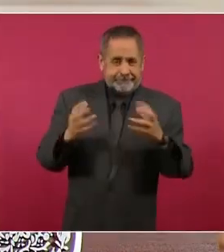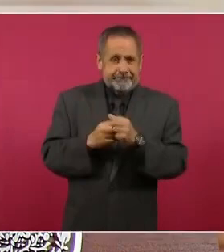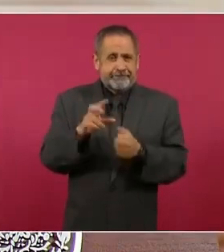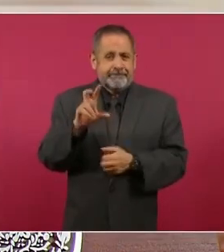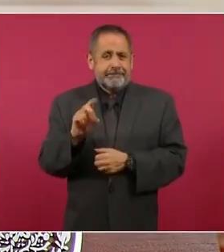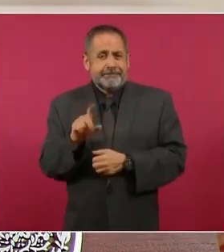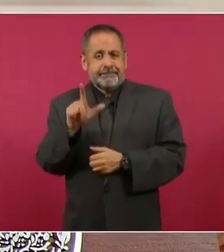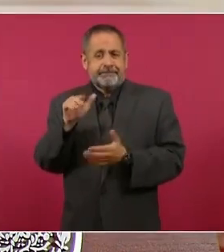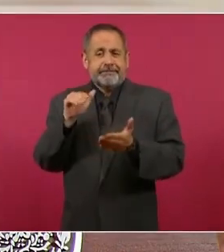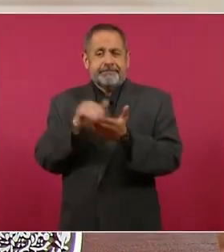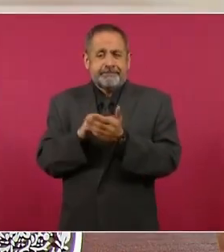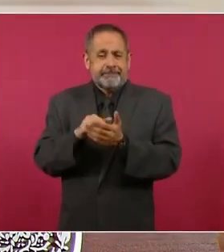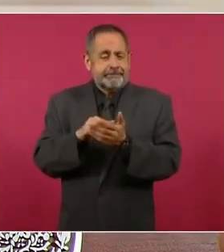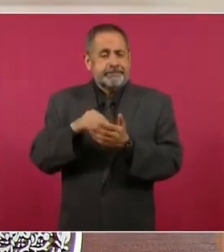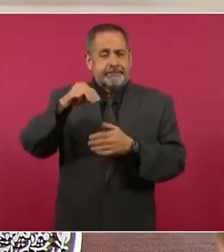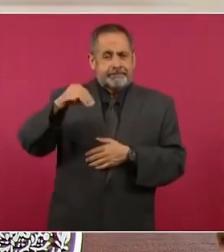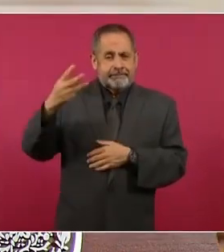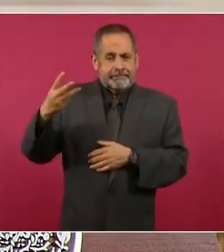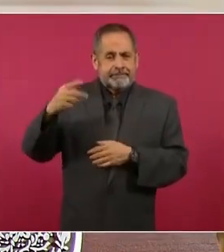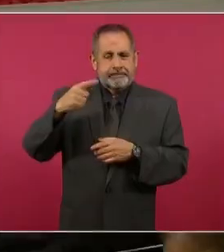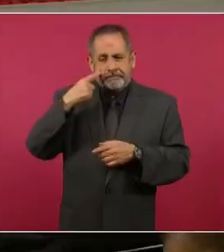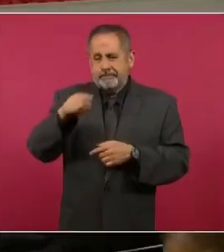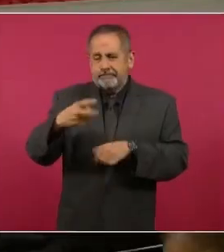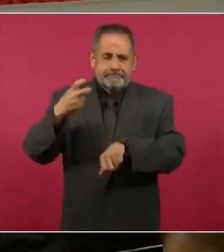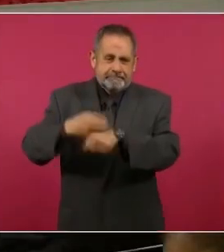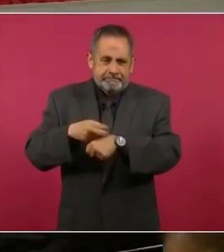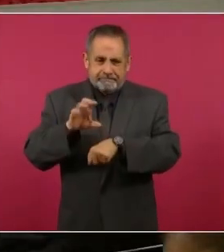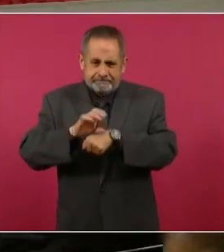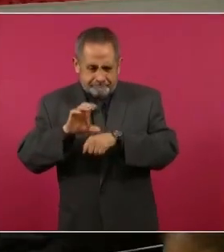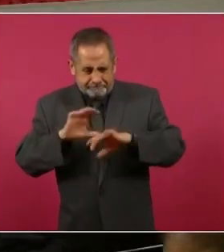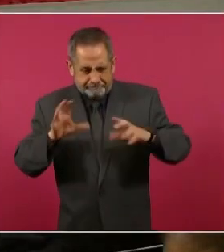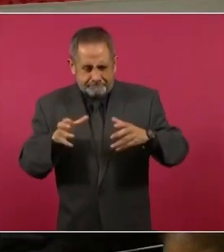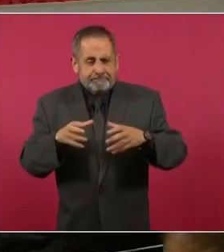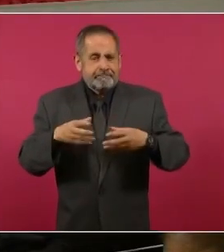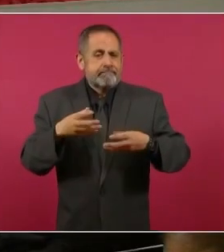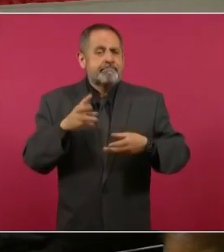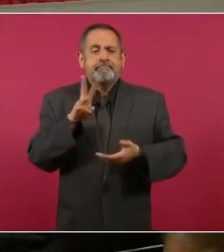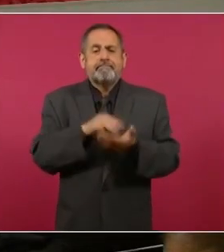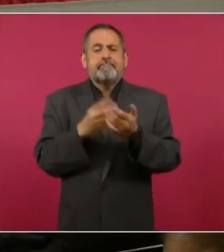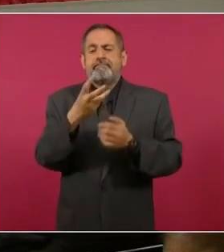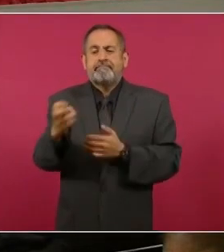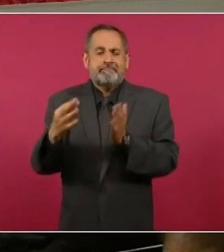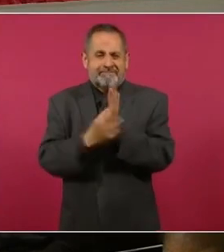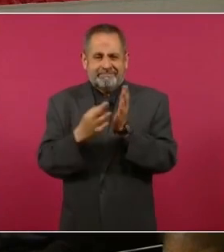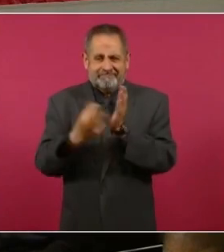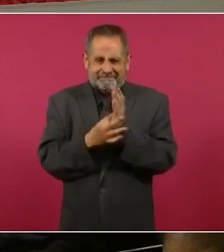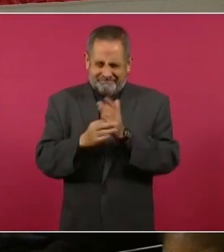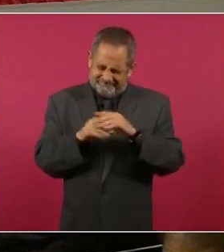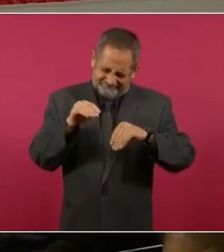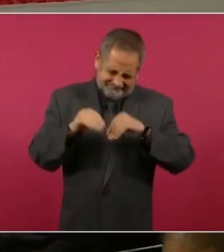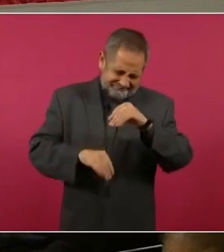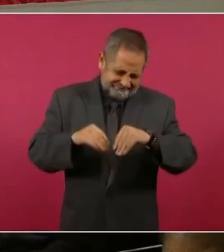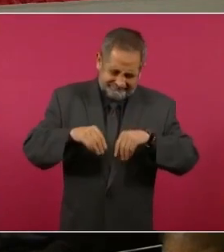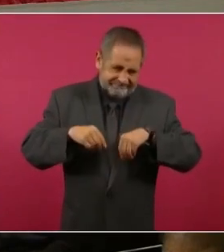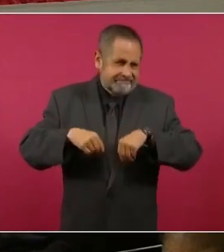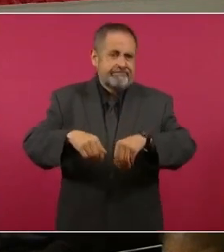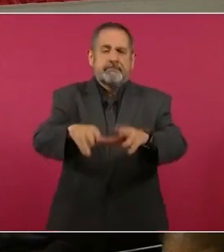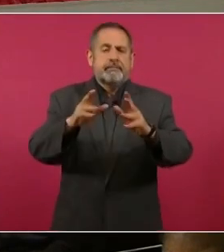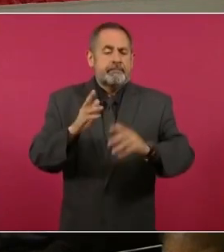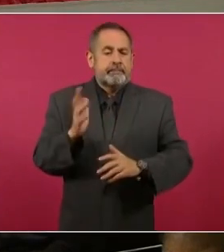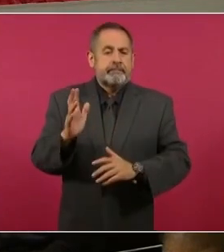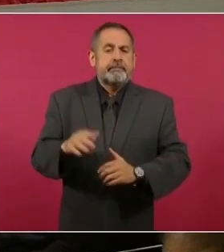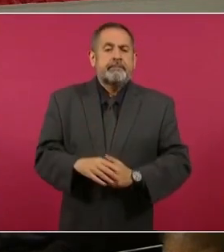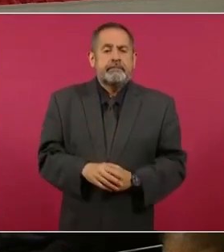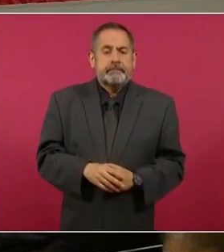más de 37 mil metros cúbicos de concreto, así como más de tres mil 300 toneladas de acero. La siguiente, por favor.